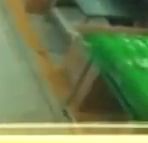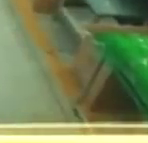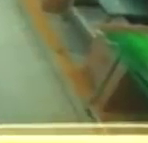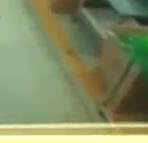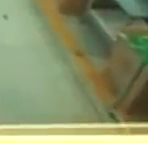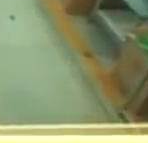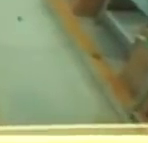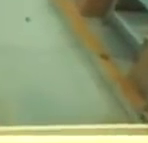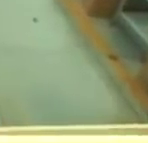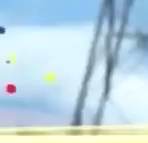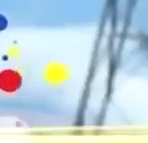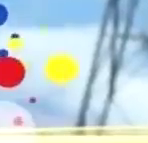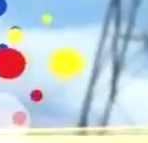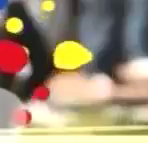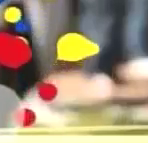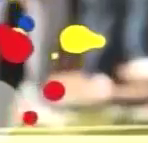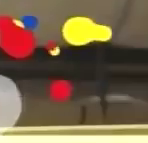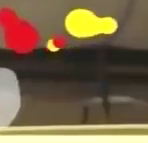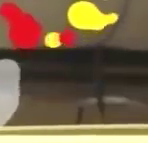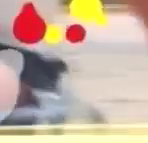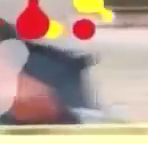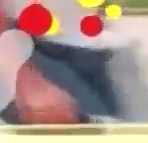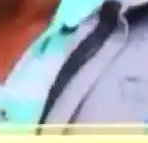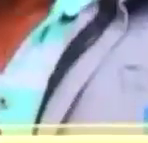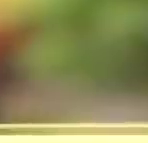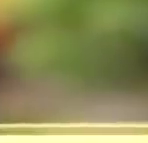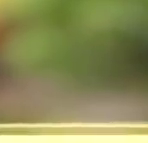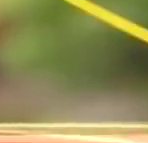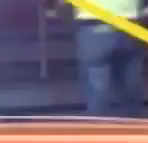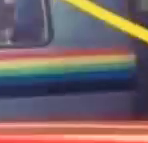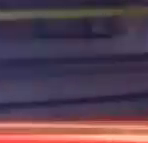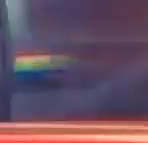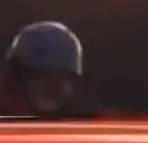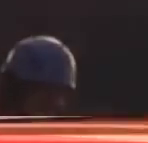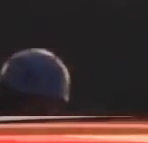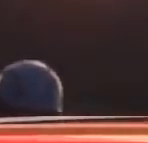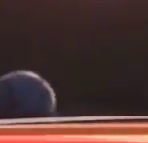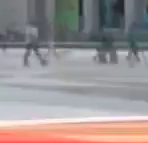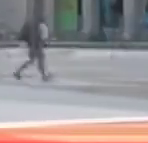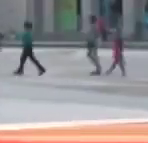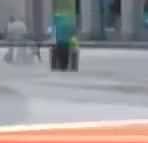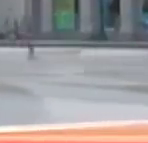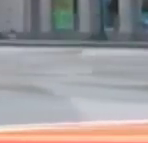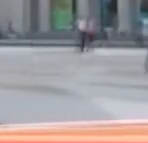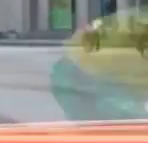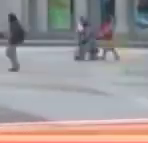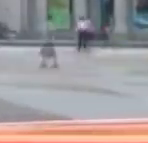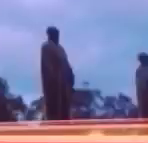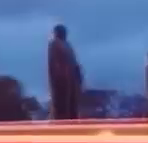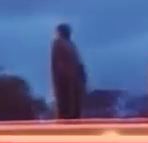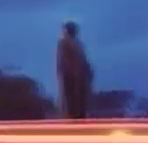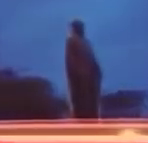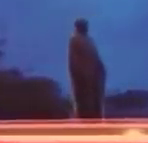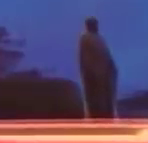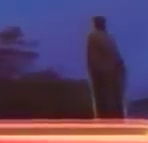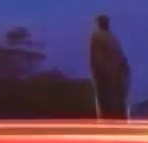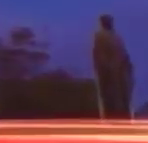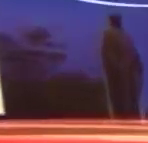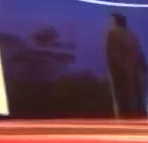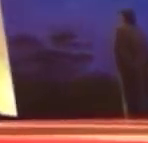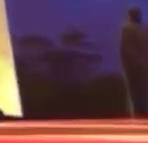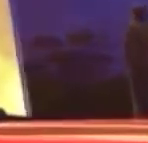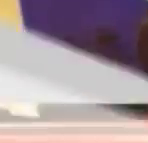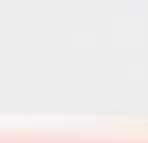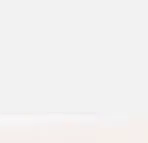Bienvenidos y bienvenidas a continuación una transmisión conjunta de radio y televisión por su